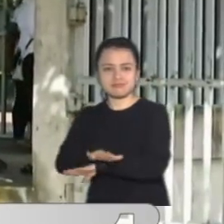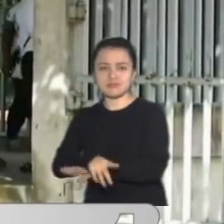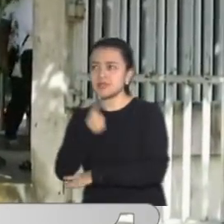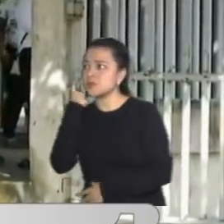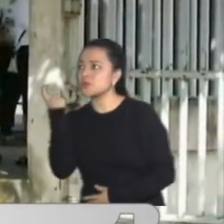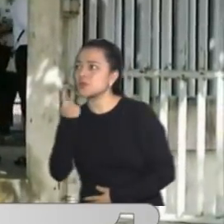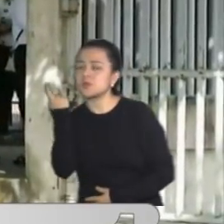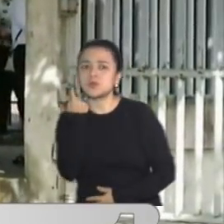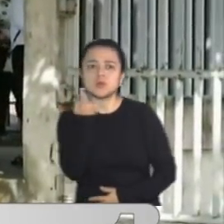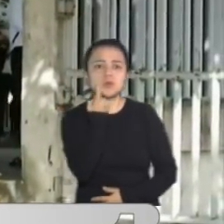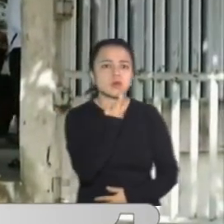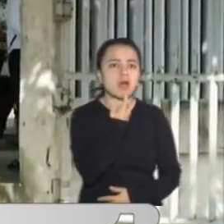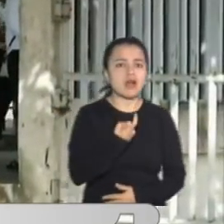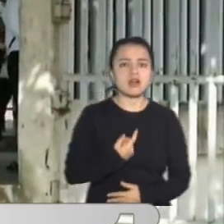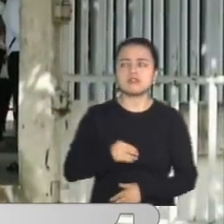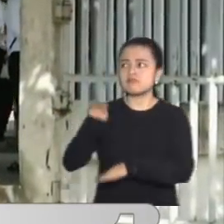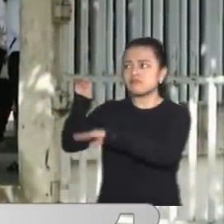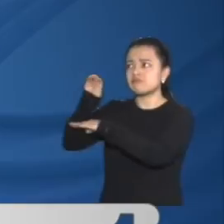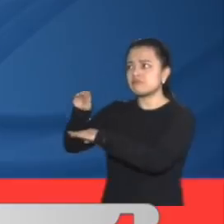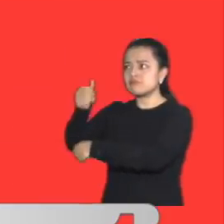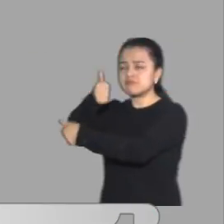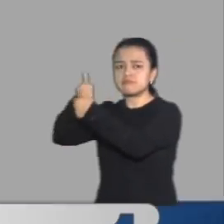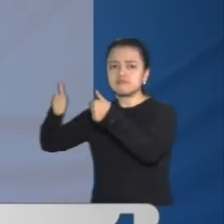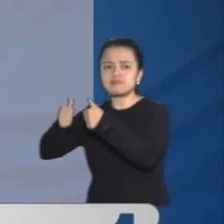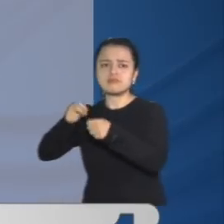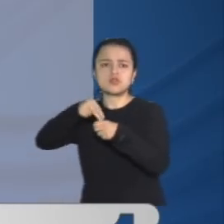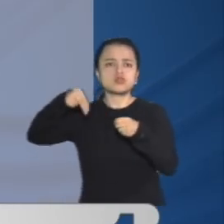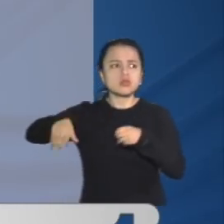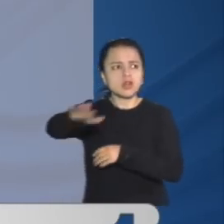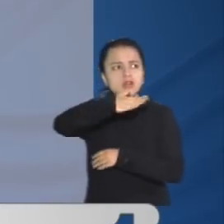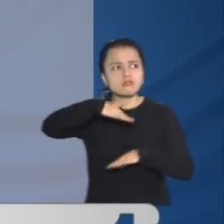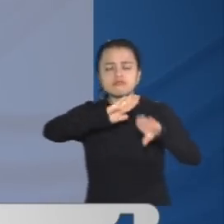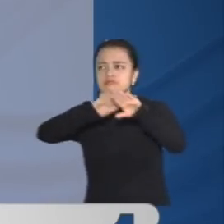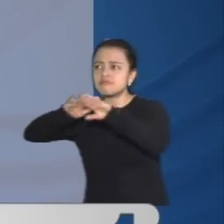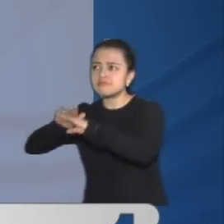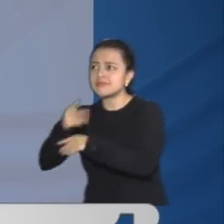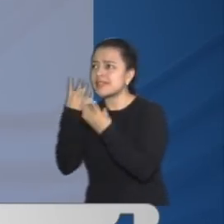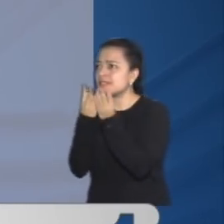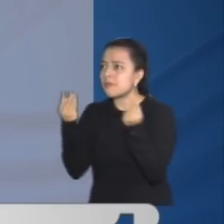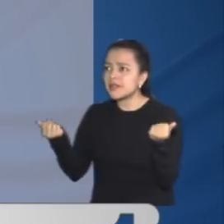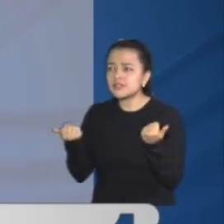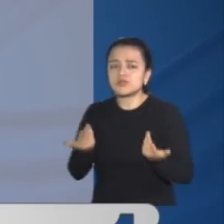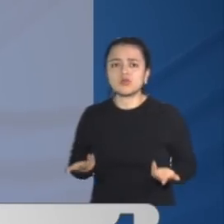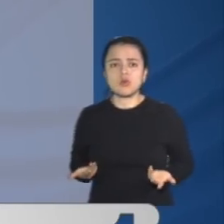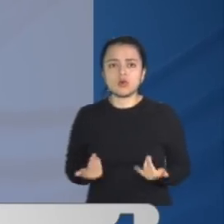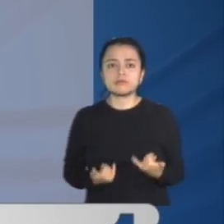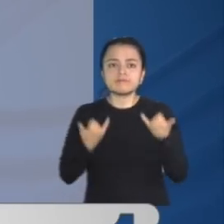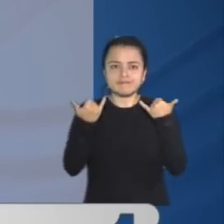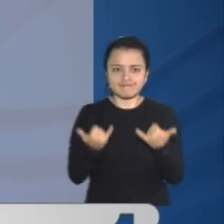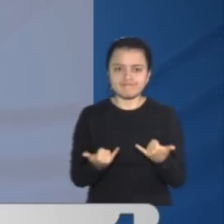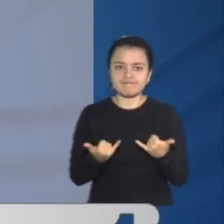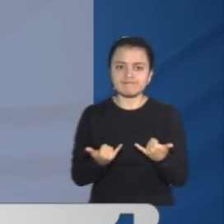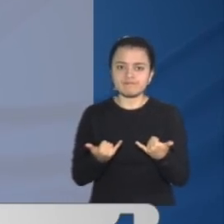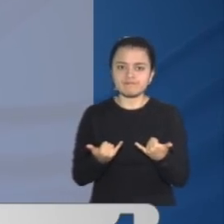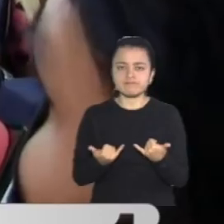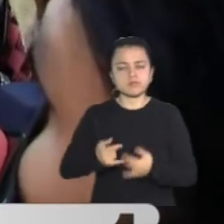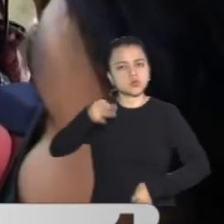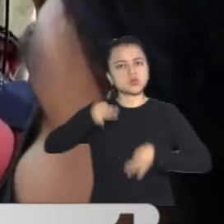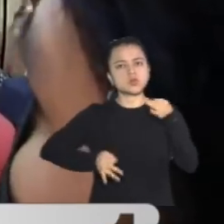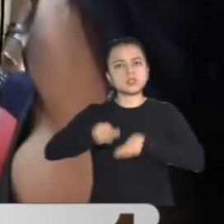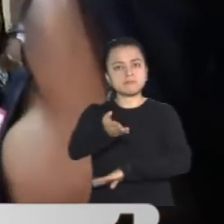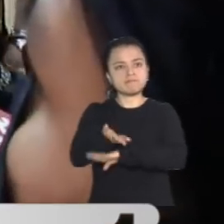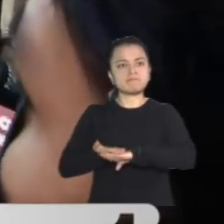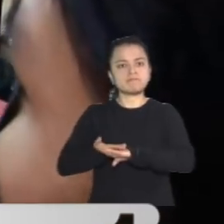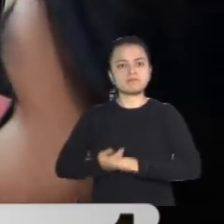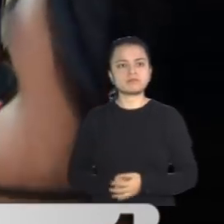Su familia había pedido la colaboración de la ciudadanía para lograr ubicarla. Hoy piden justicia. Yo